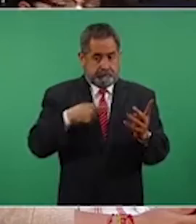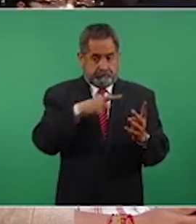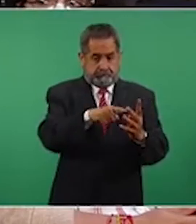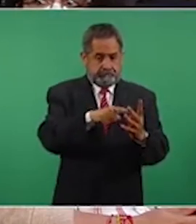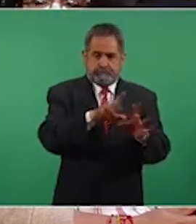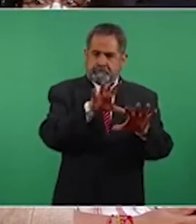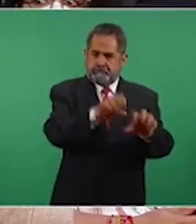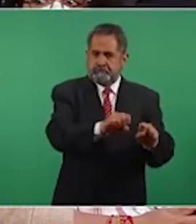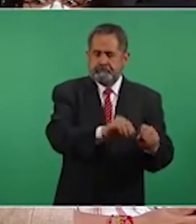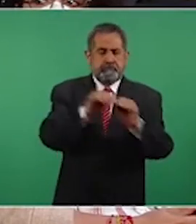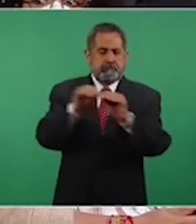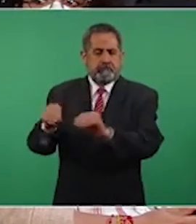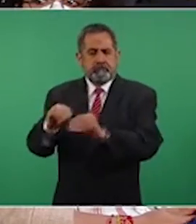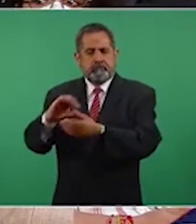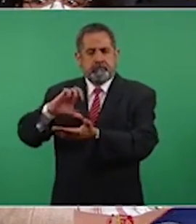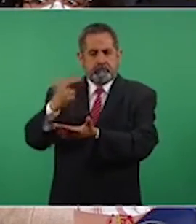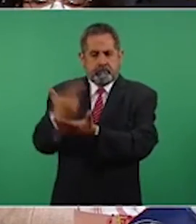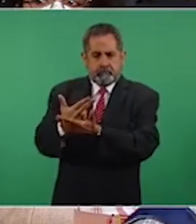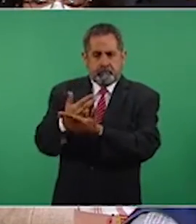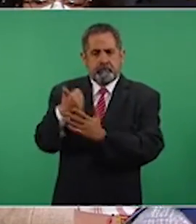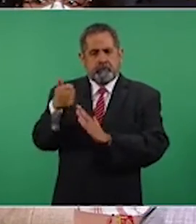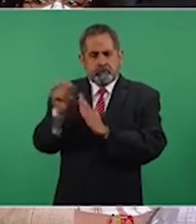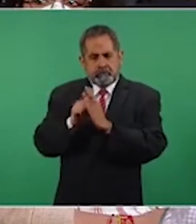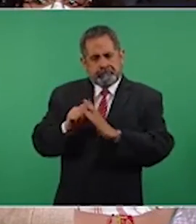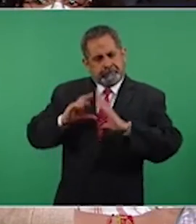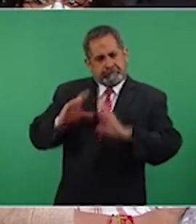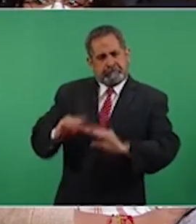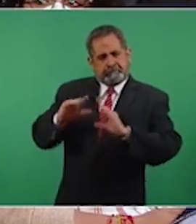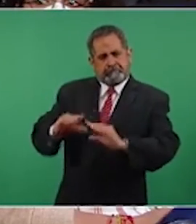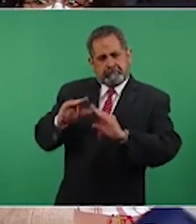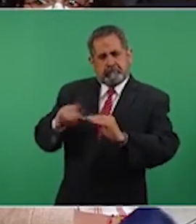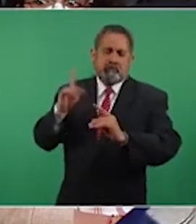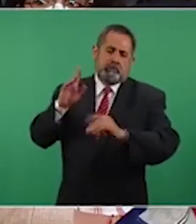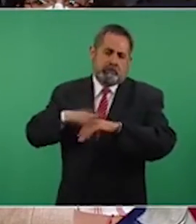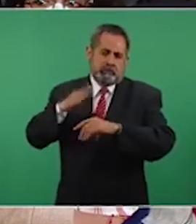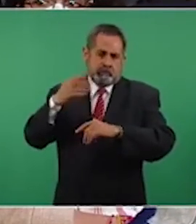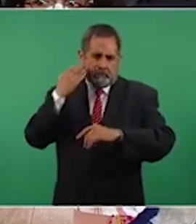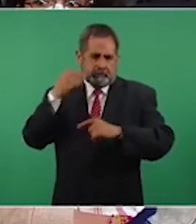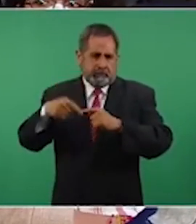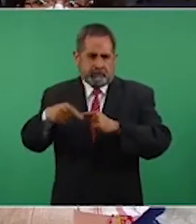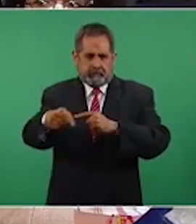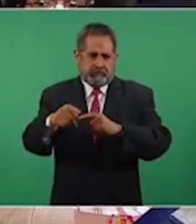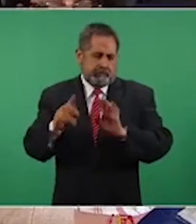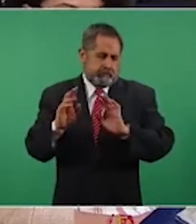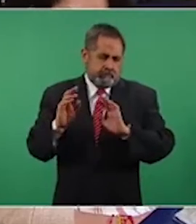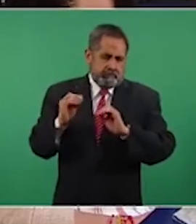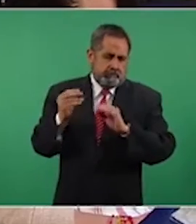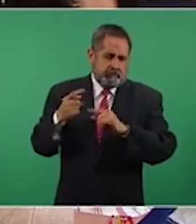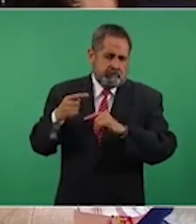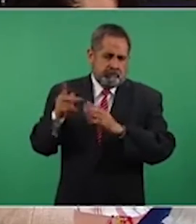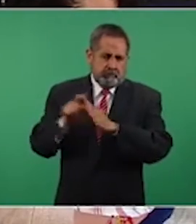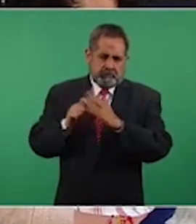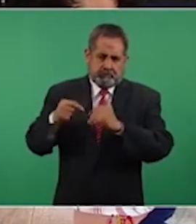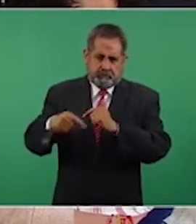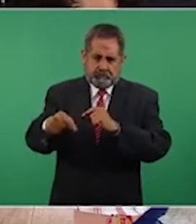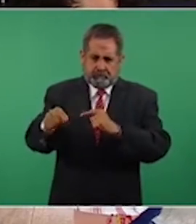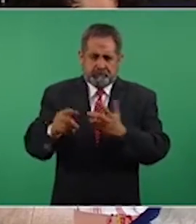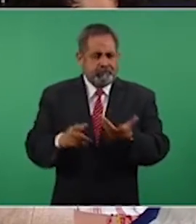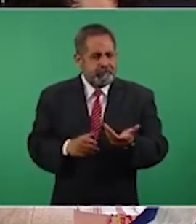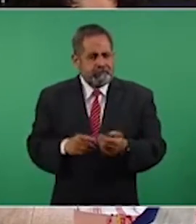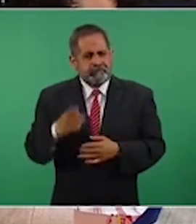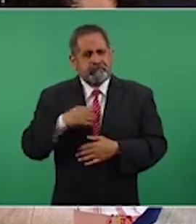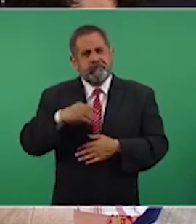Chetumal para capacitarlos por seis meses, o por varios meses, dice varios meses. ¿Cómo